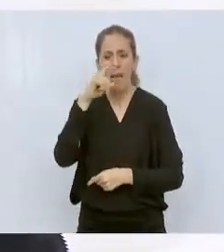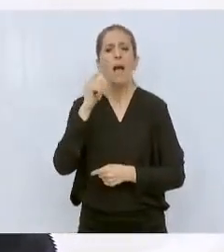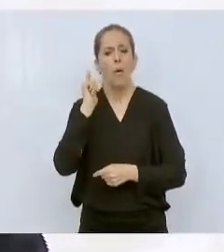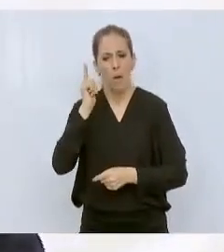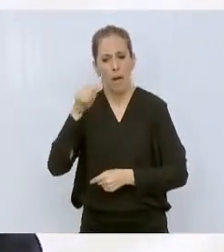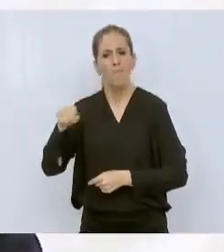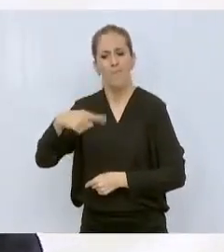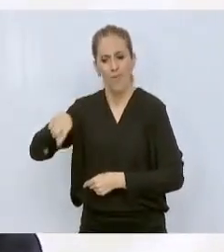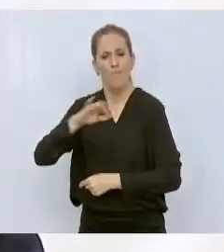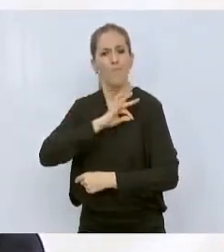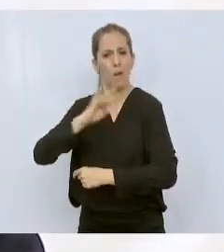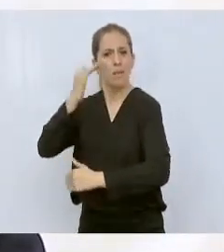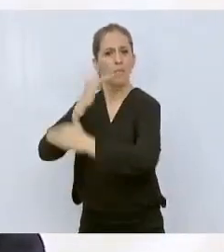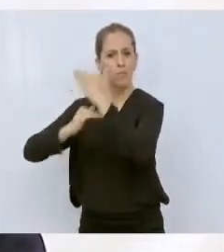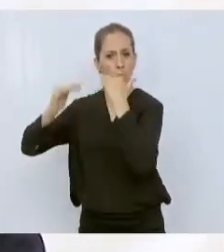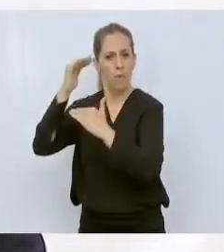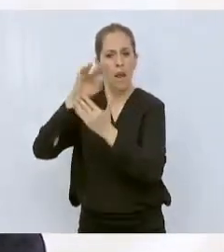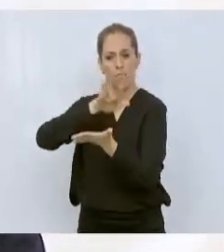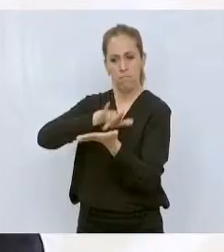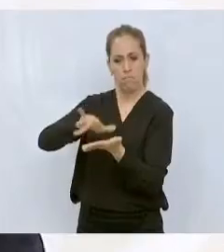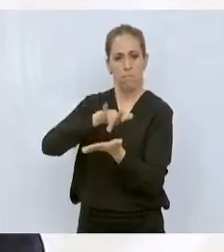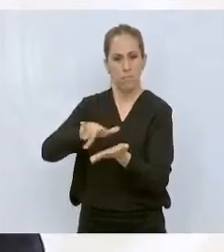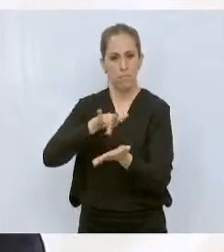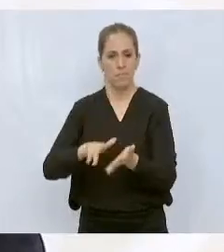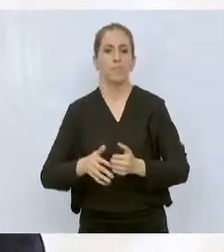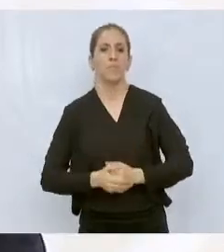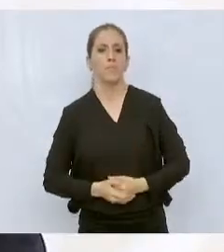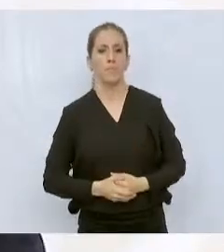León tuvimos, y creo que ese es un ejemplo que también pudiera replicar.